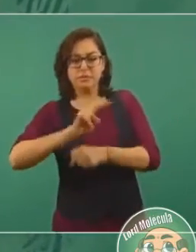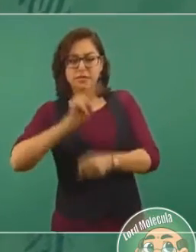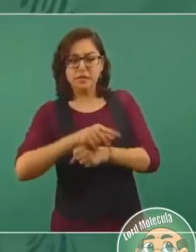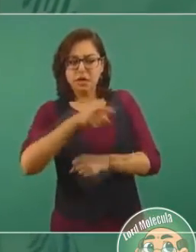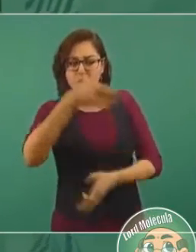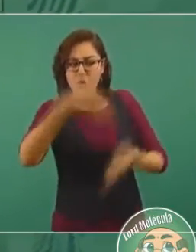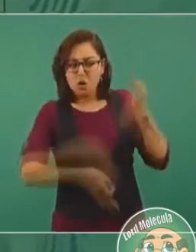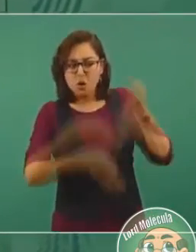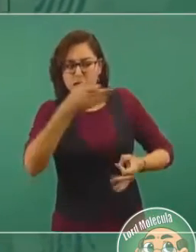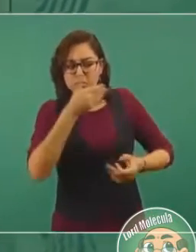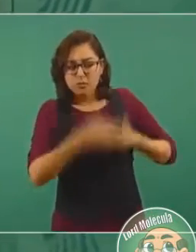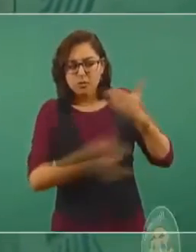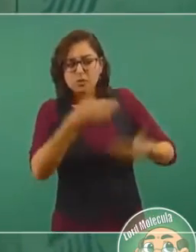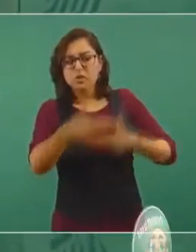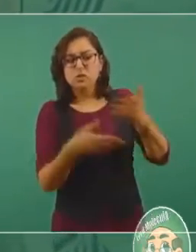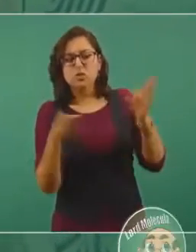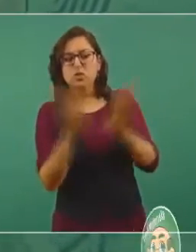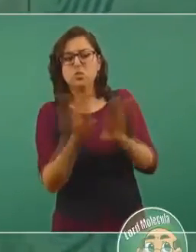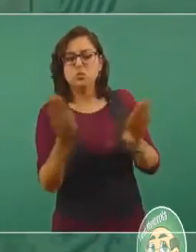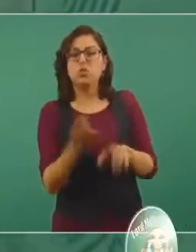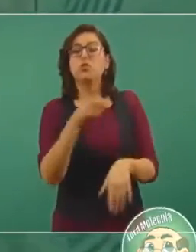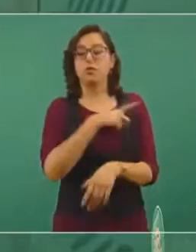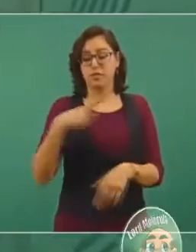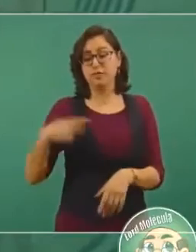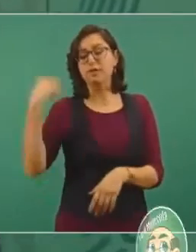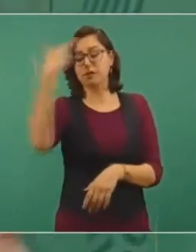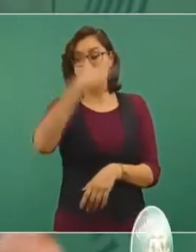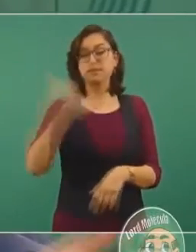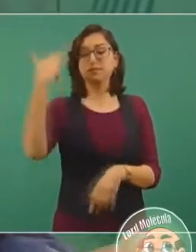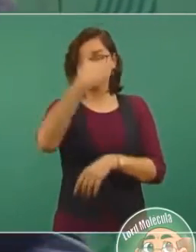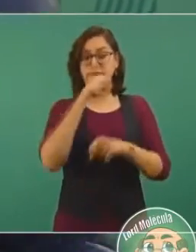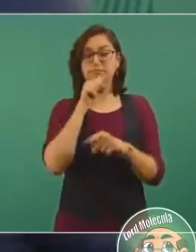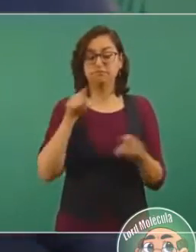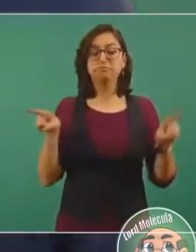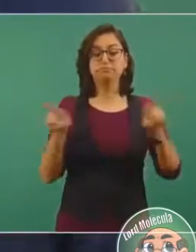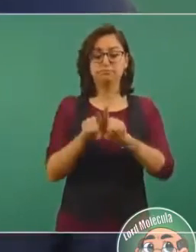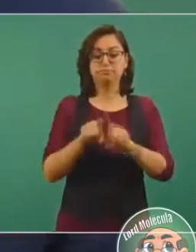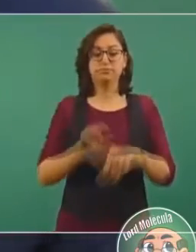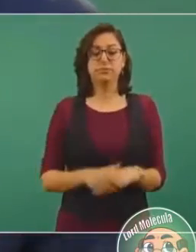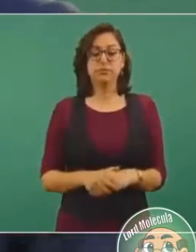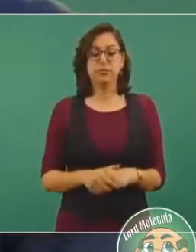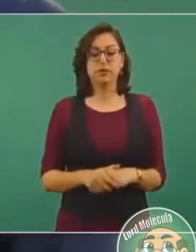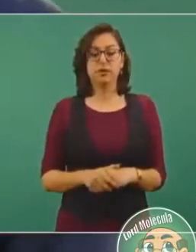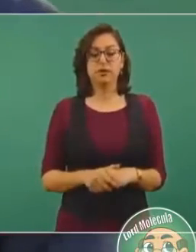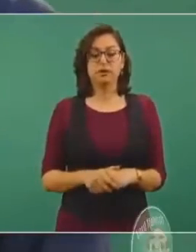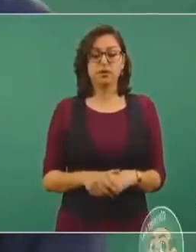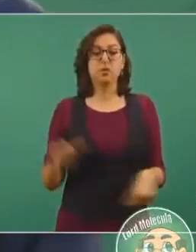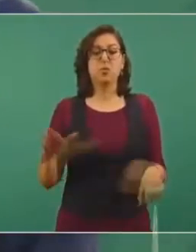porque sería el colmo